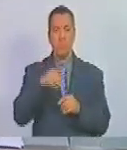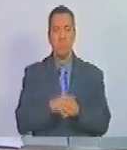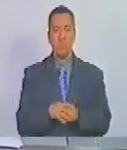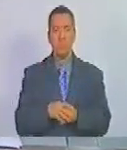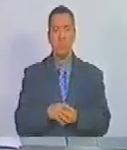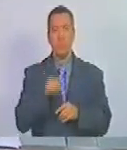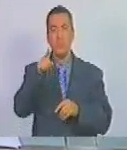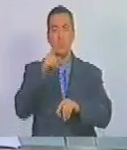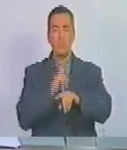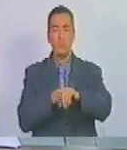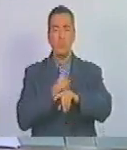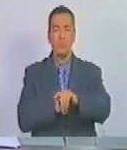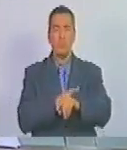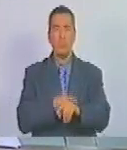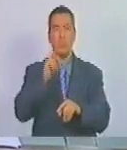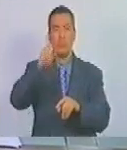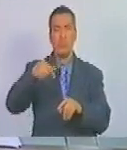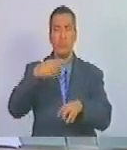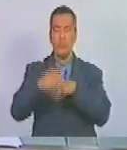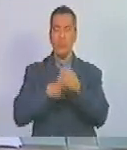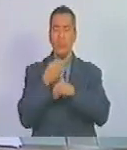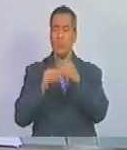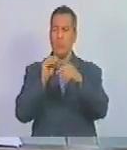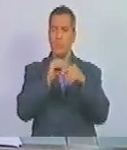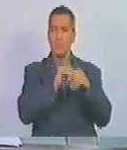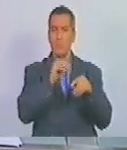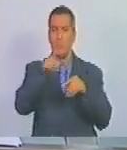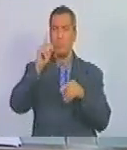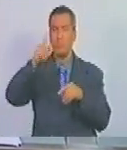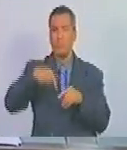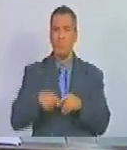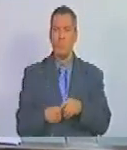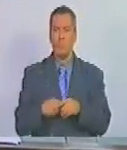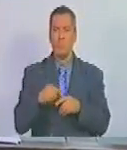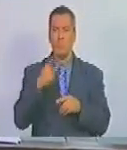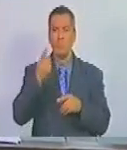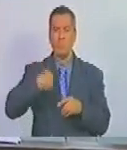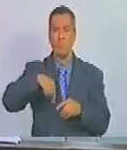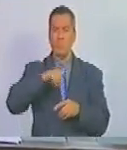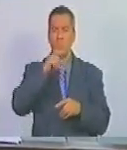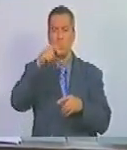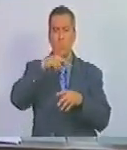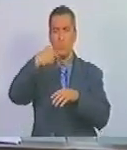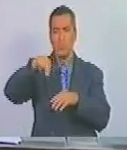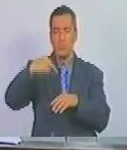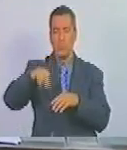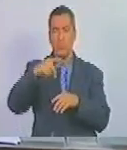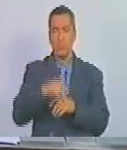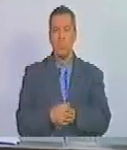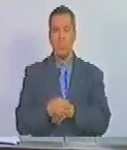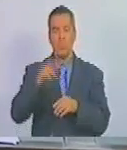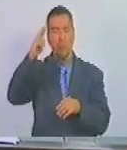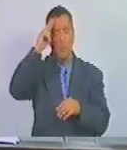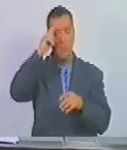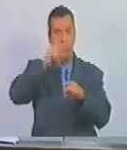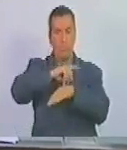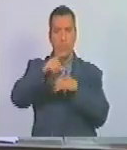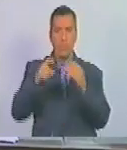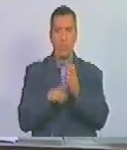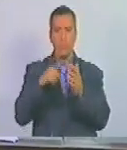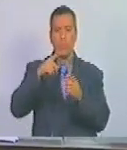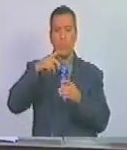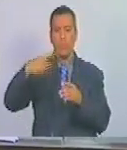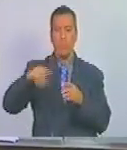en esta situación también hacemos un llamado porque hay hacer un llamado también a la comunidad internacional porque esto es el respeto total al derecho